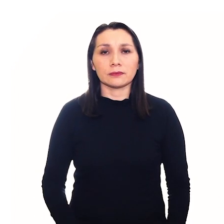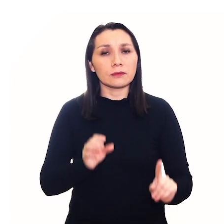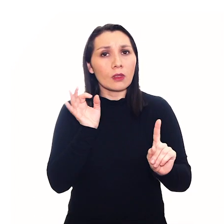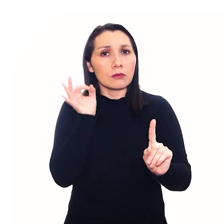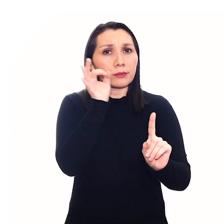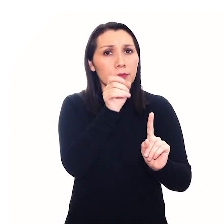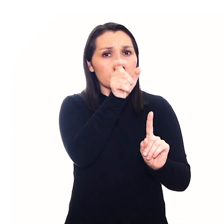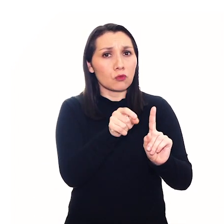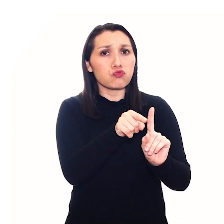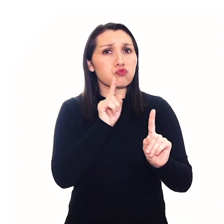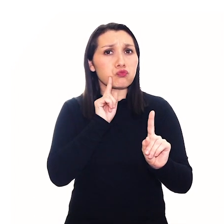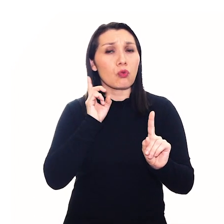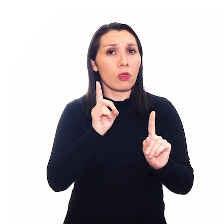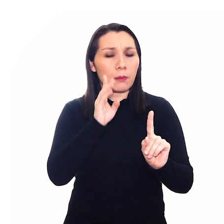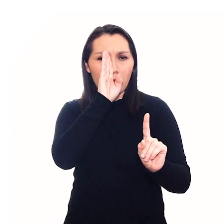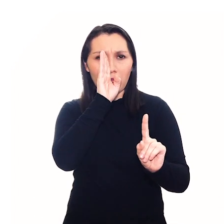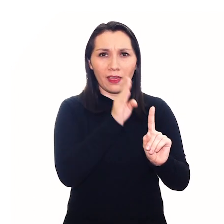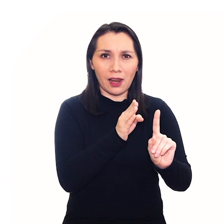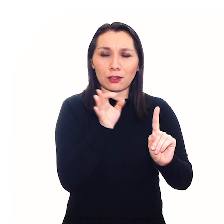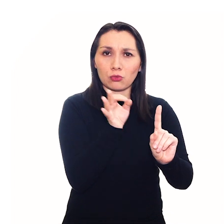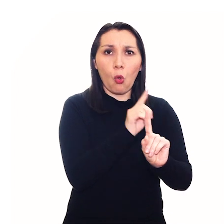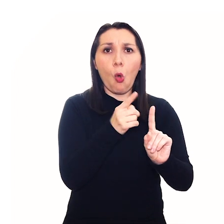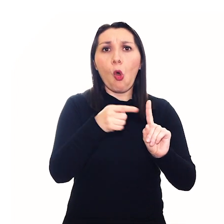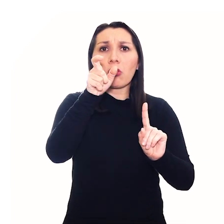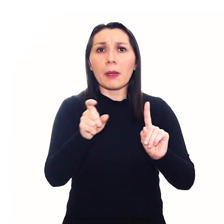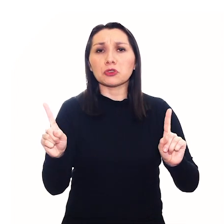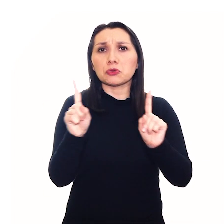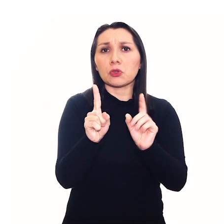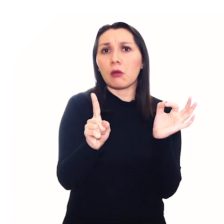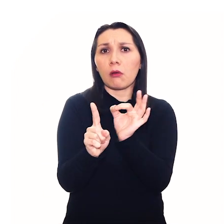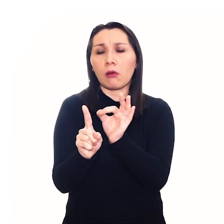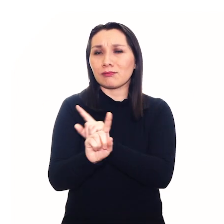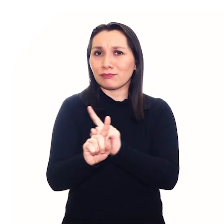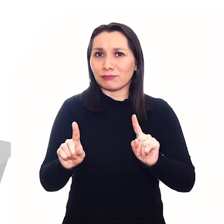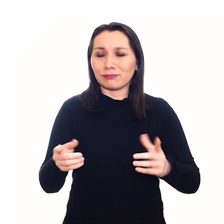Diríjase a la persona con discapacidad directamente, no a su acompañante.